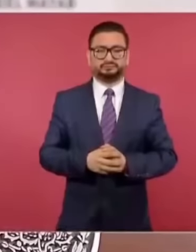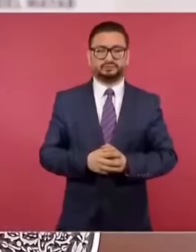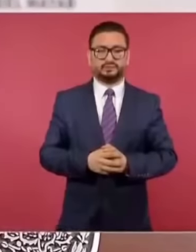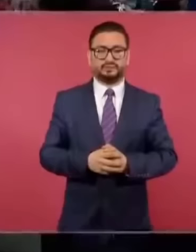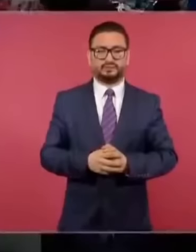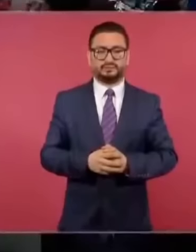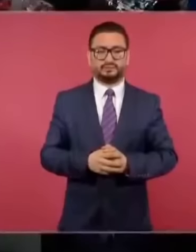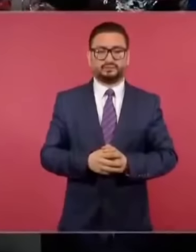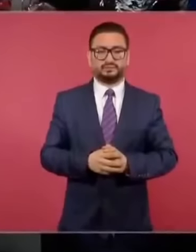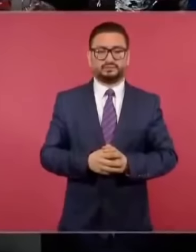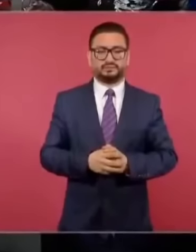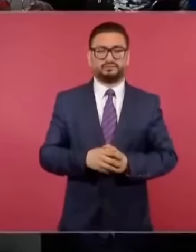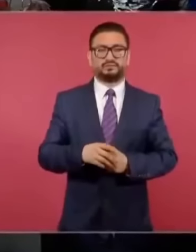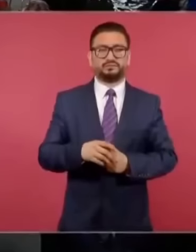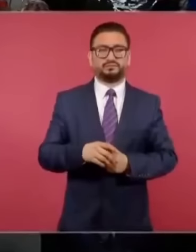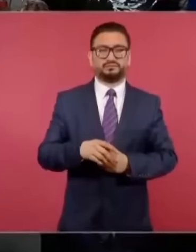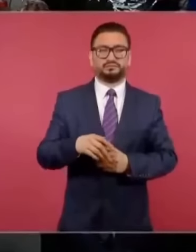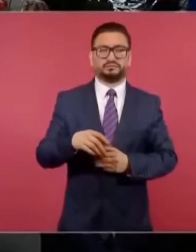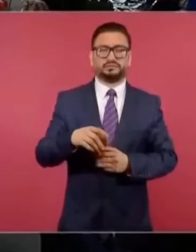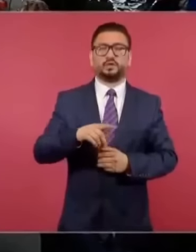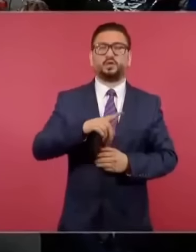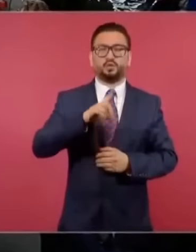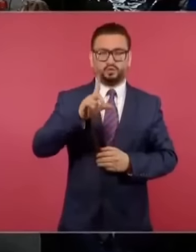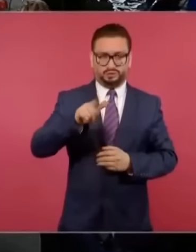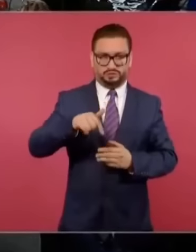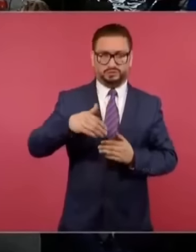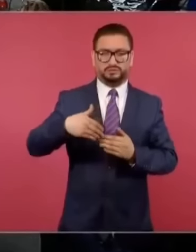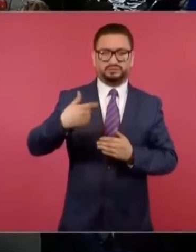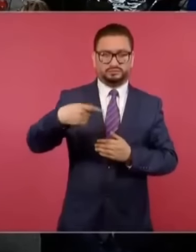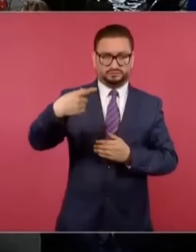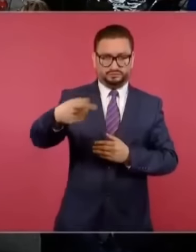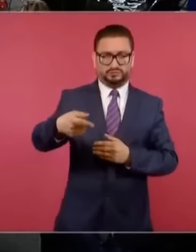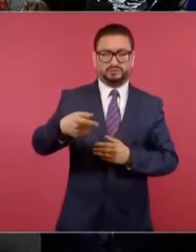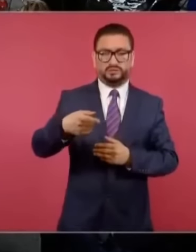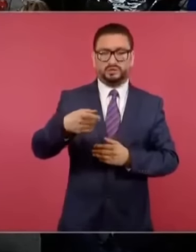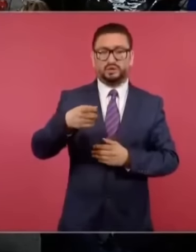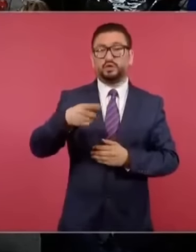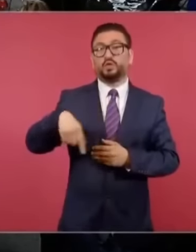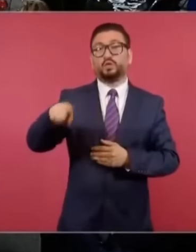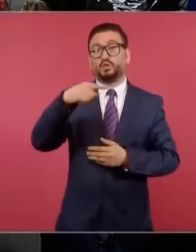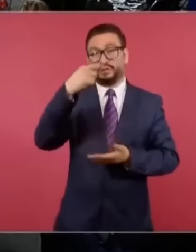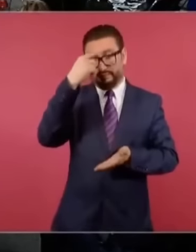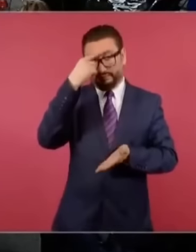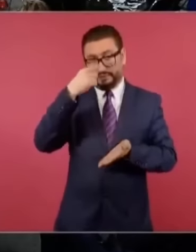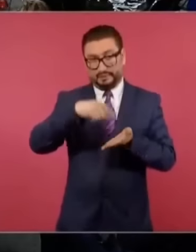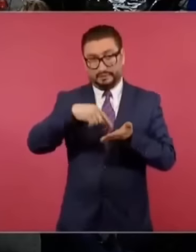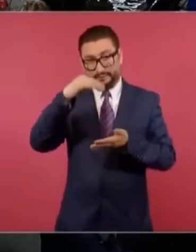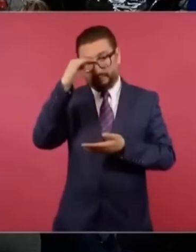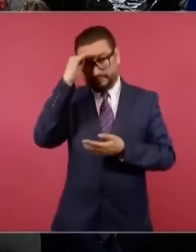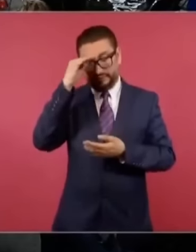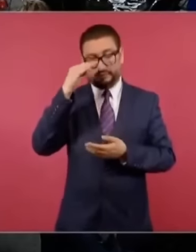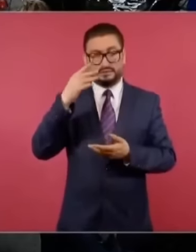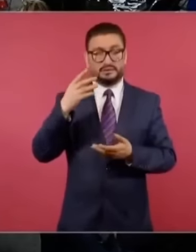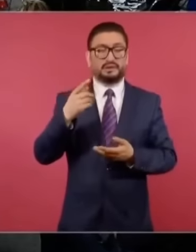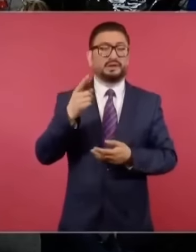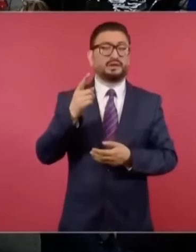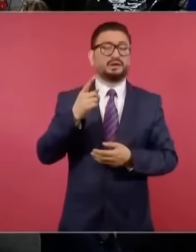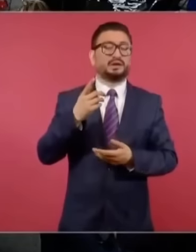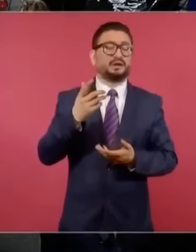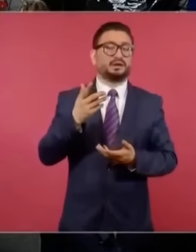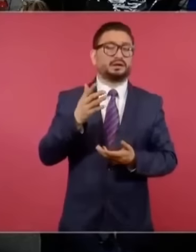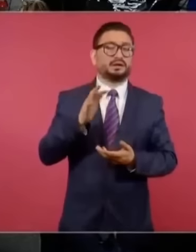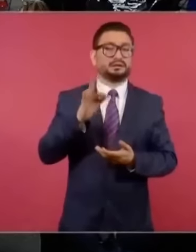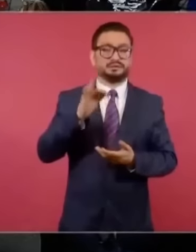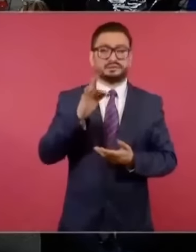más adelante, para que no se vaya a pensar de que es una